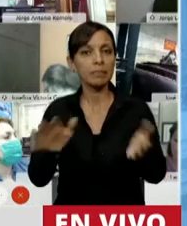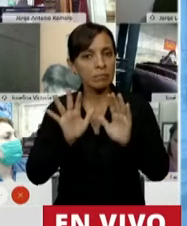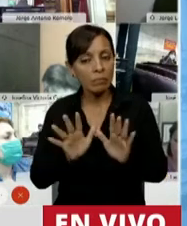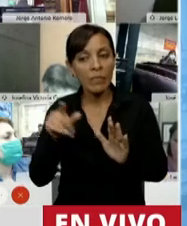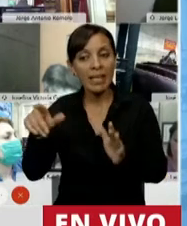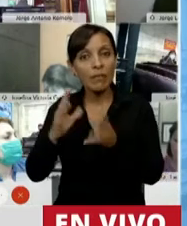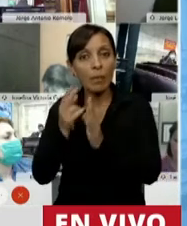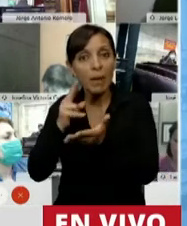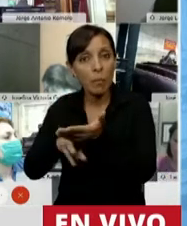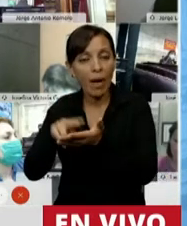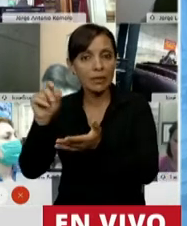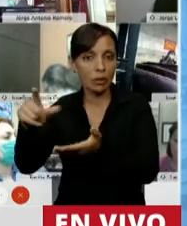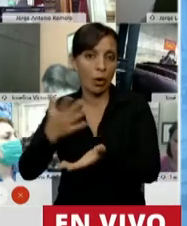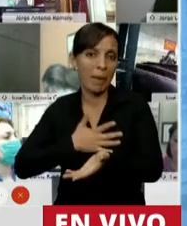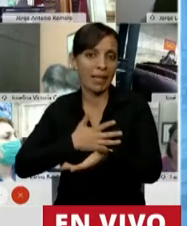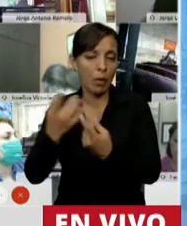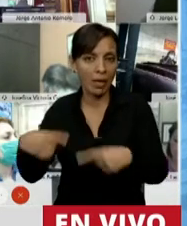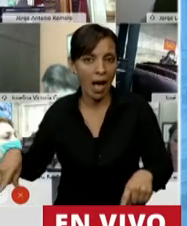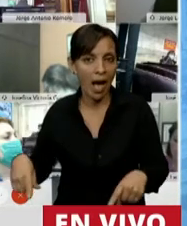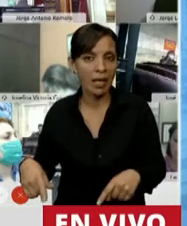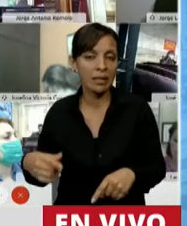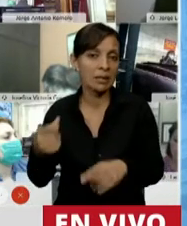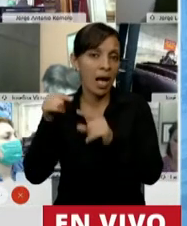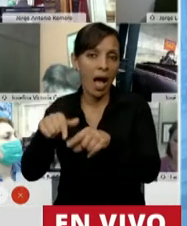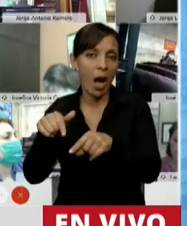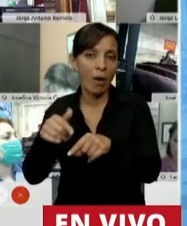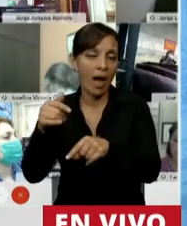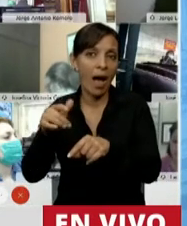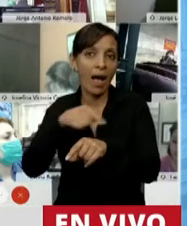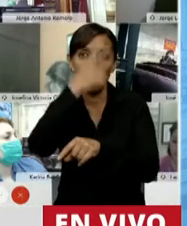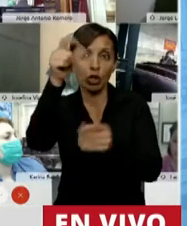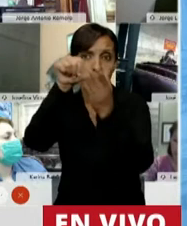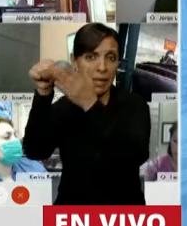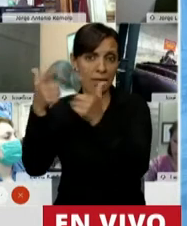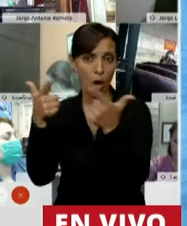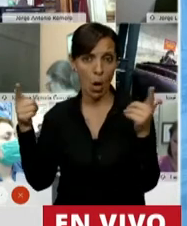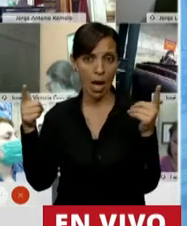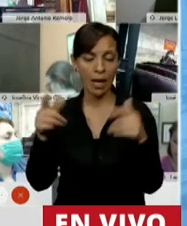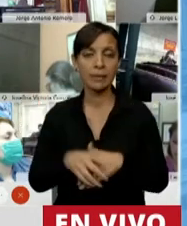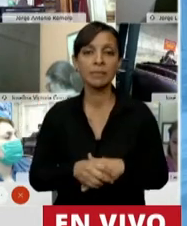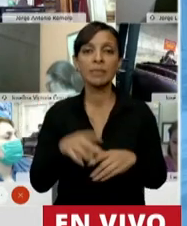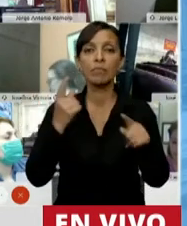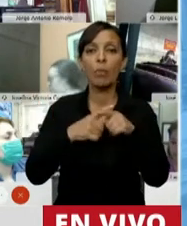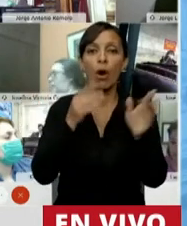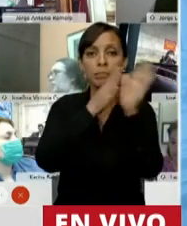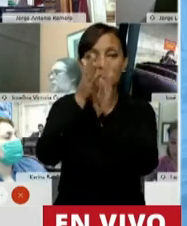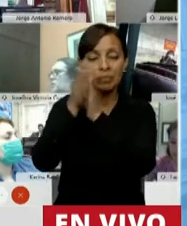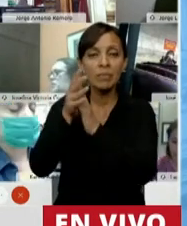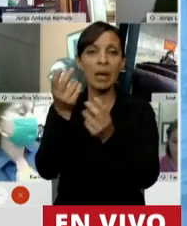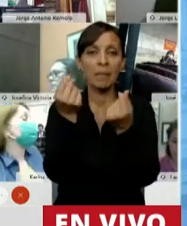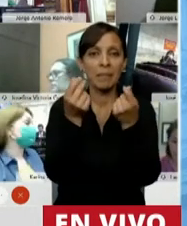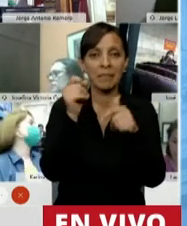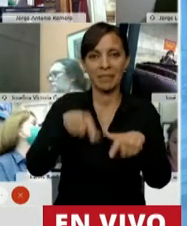este tipo de impuestos patrimoniales están en extinción en el mundo. Por la fuga de capitales financieras